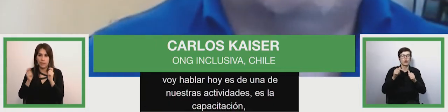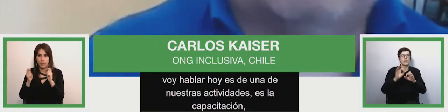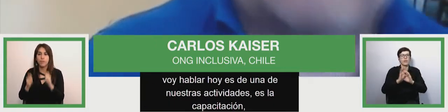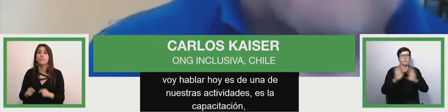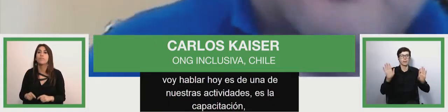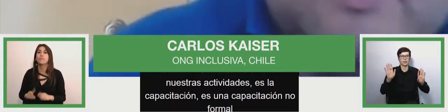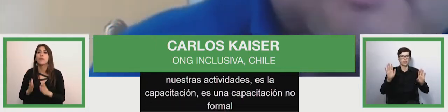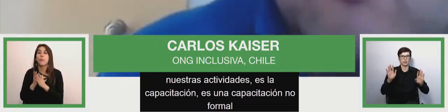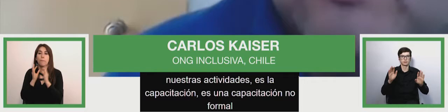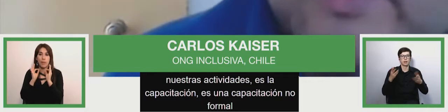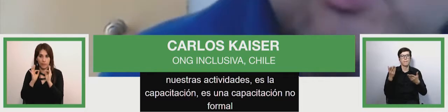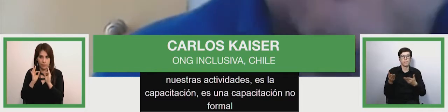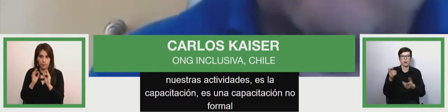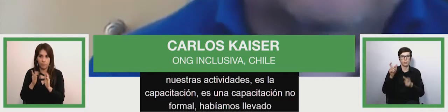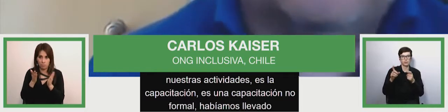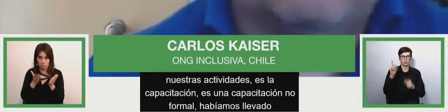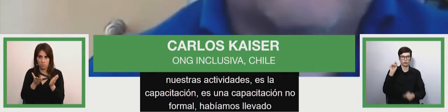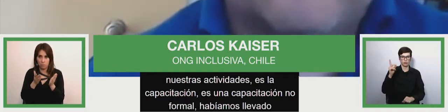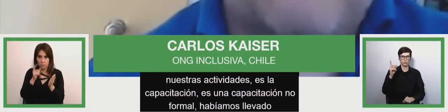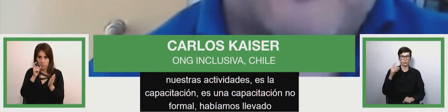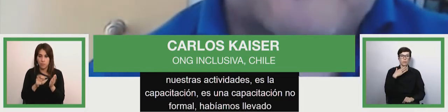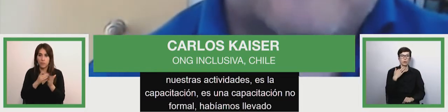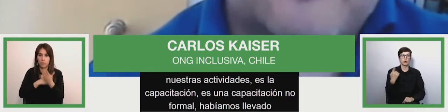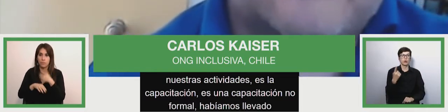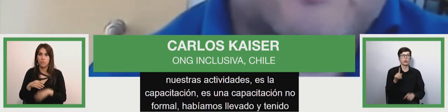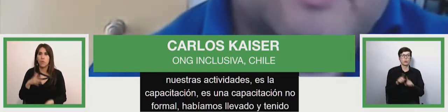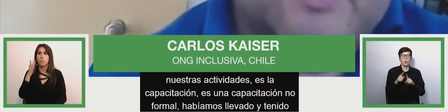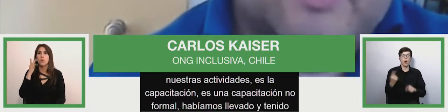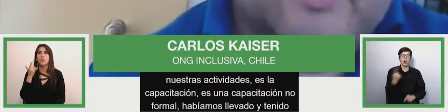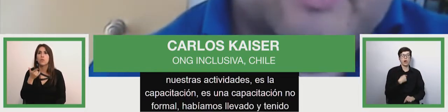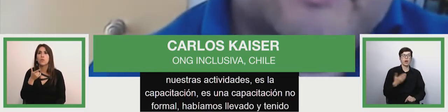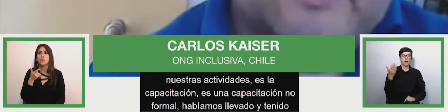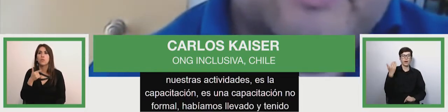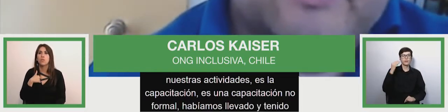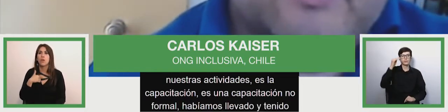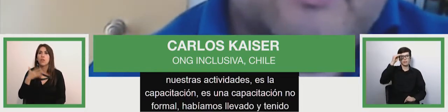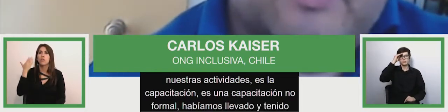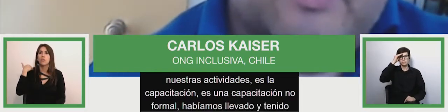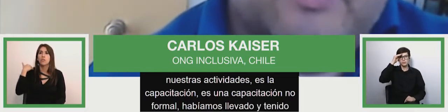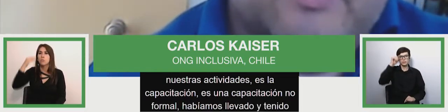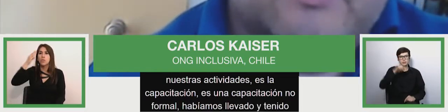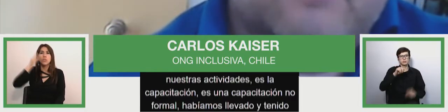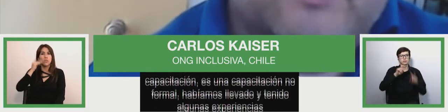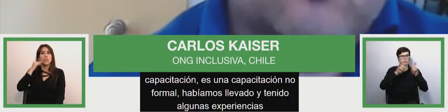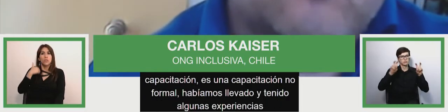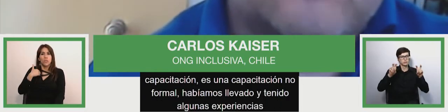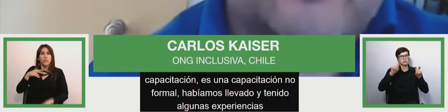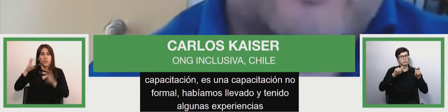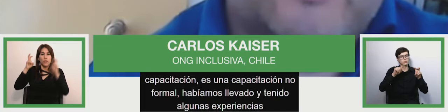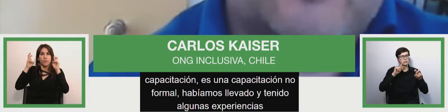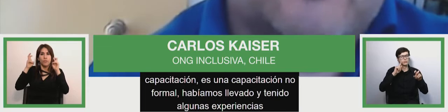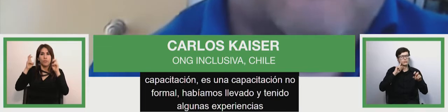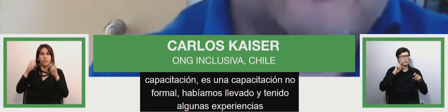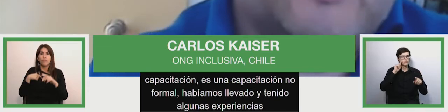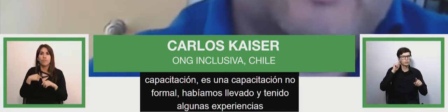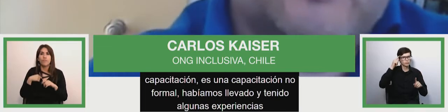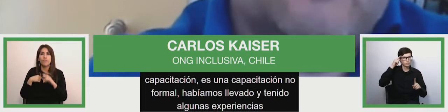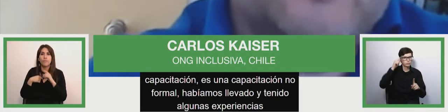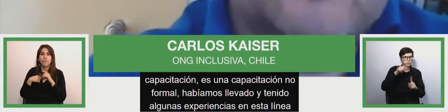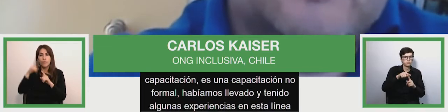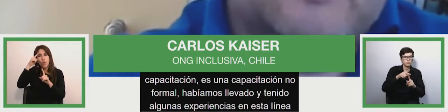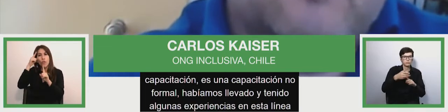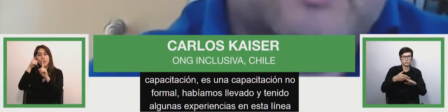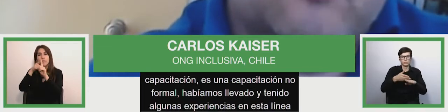y habíamos tenido perdón algunas experiencias en esta línea refiriéndonos a después del